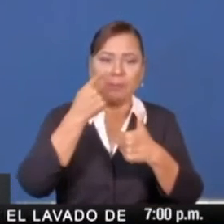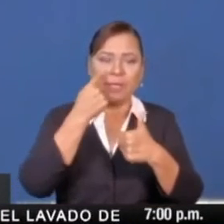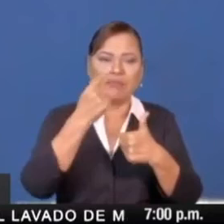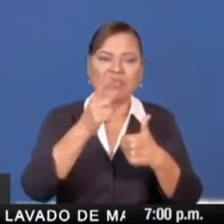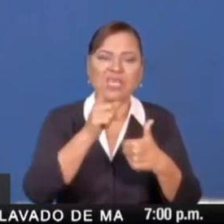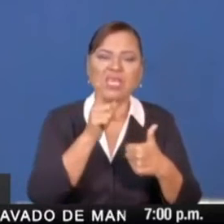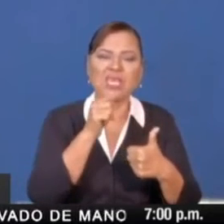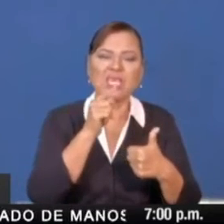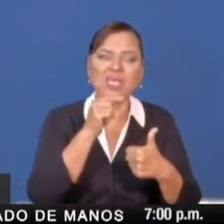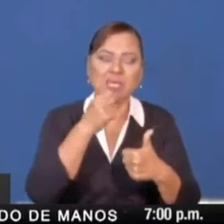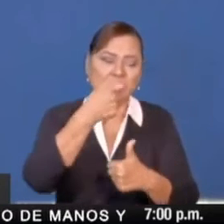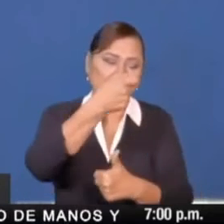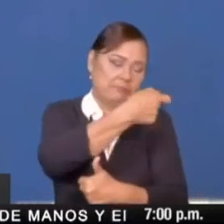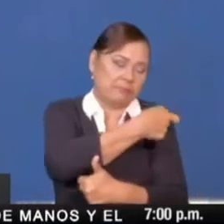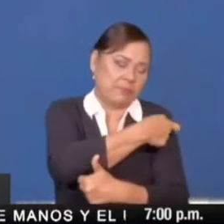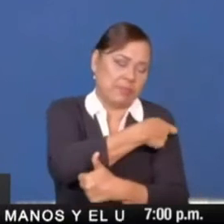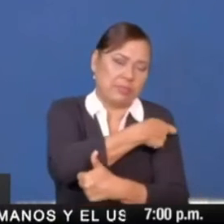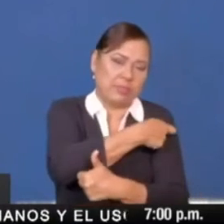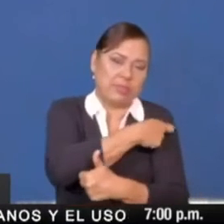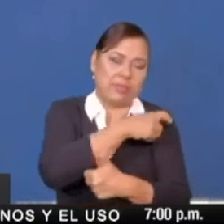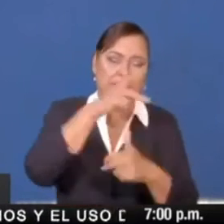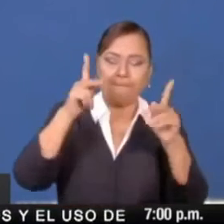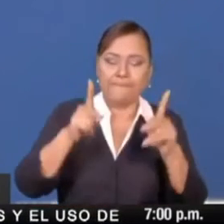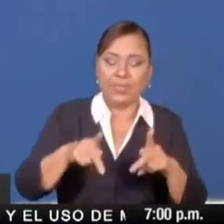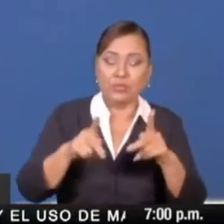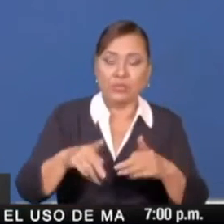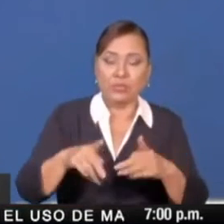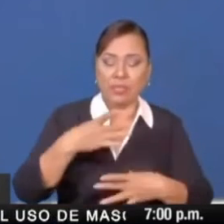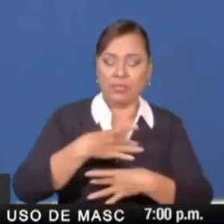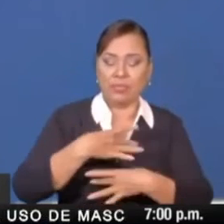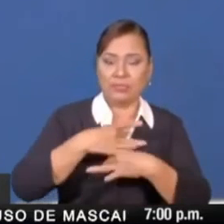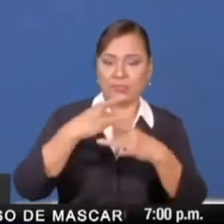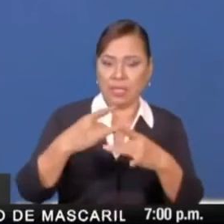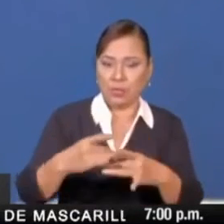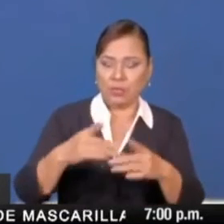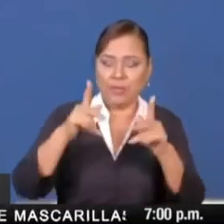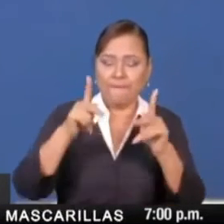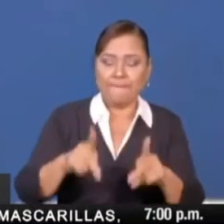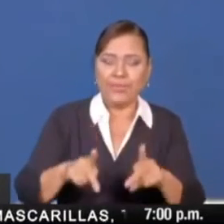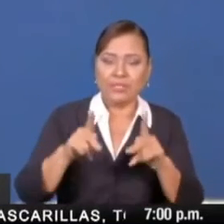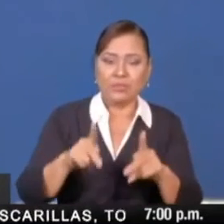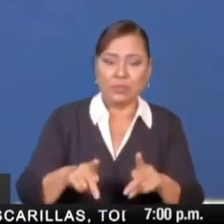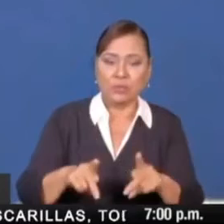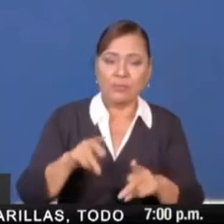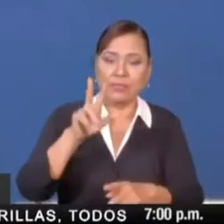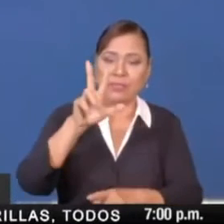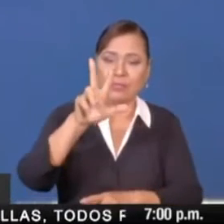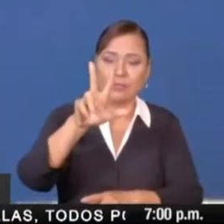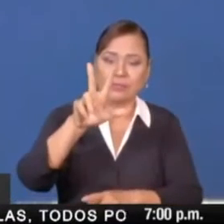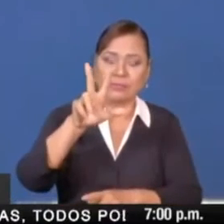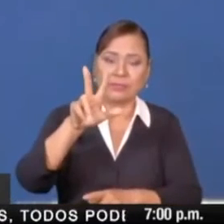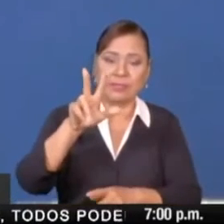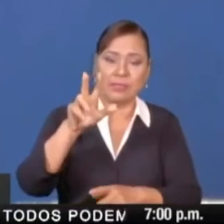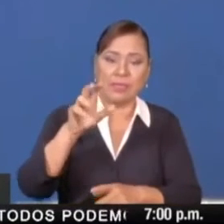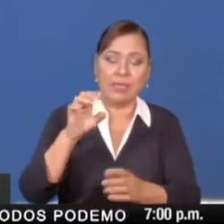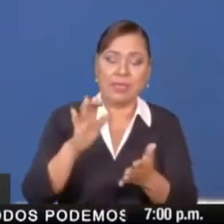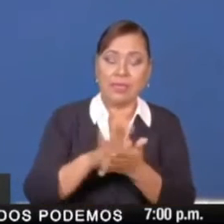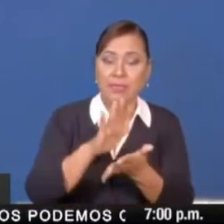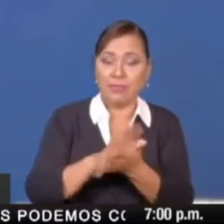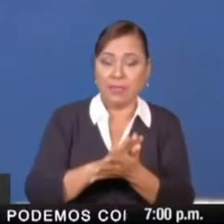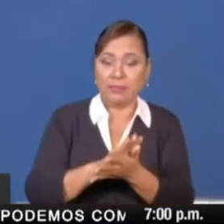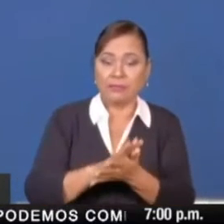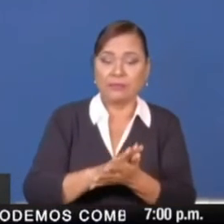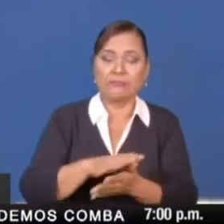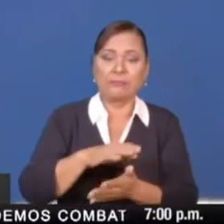serán vacunados, personal de salud, personas de la tercera edad, estamentos de seguridad